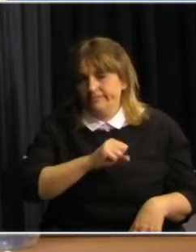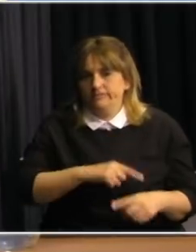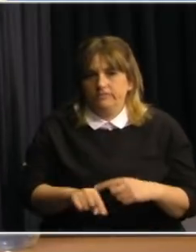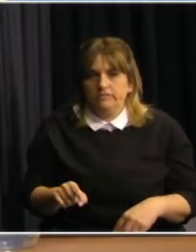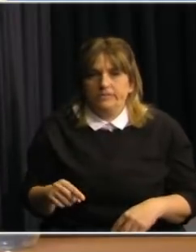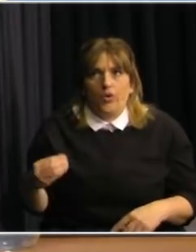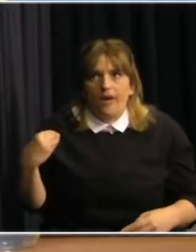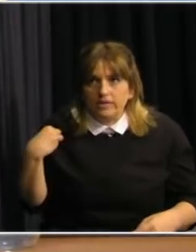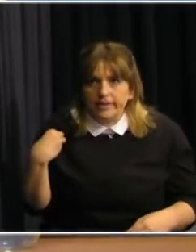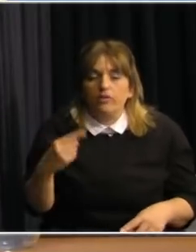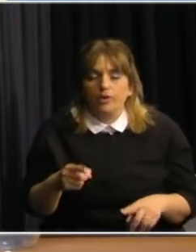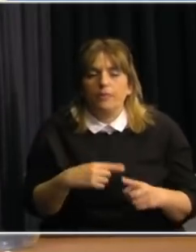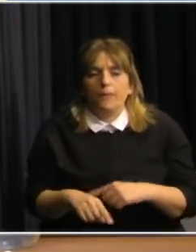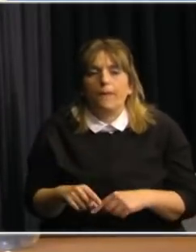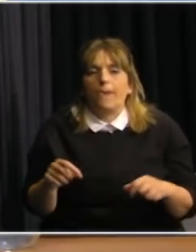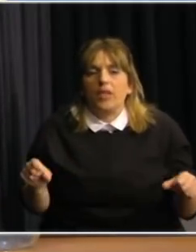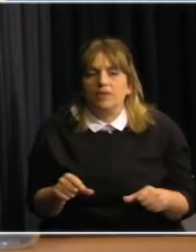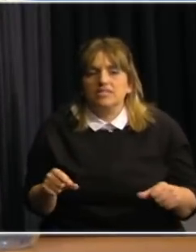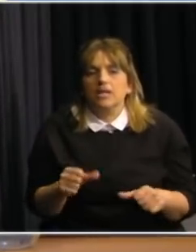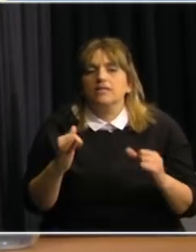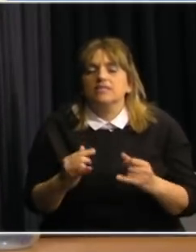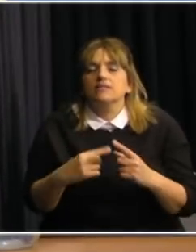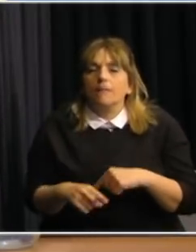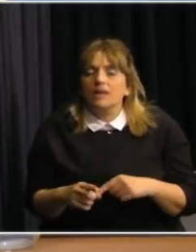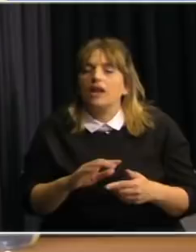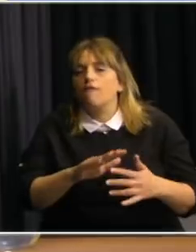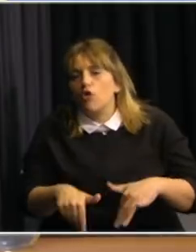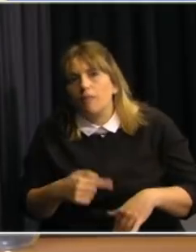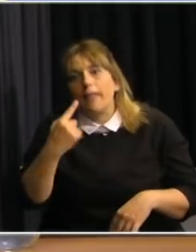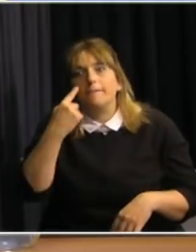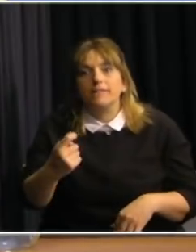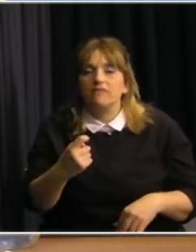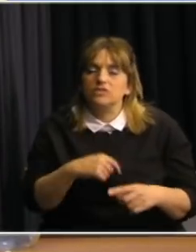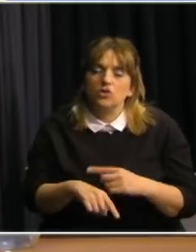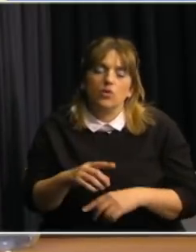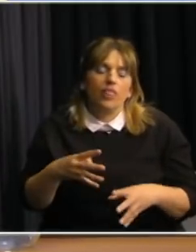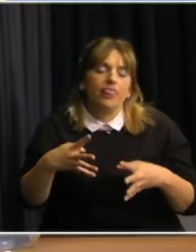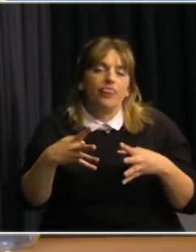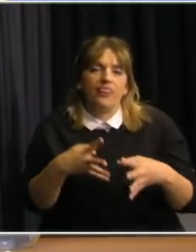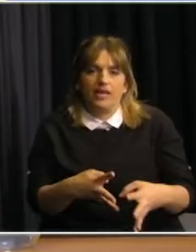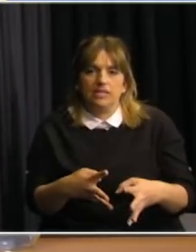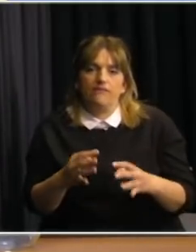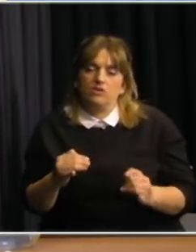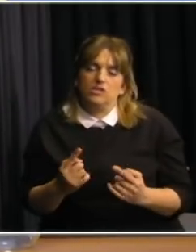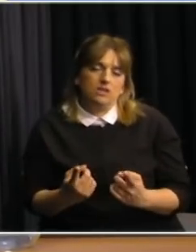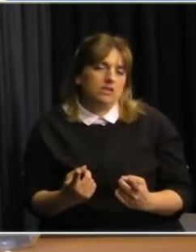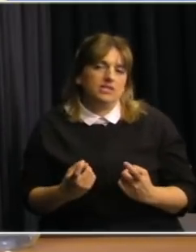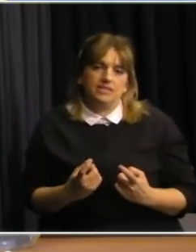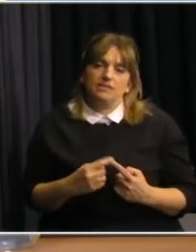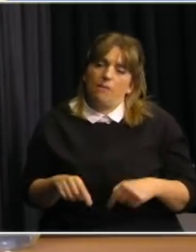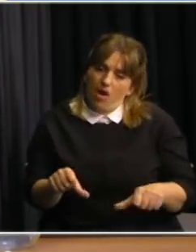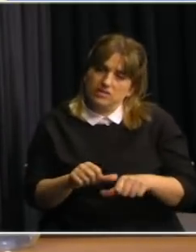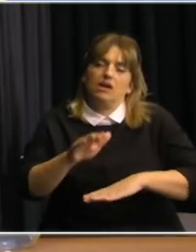efectivas de abordar esta fatiga y revitalizar la medida de prevención es un desafío que debemos enfrentar